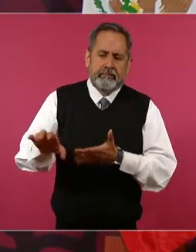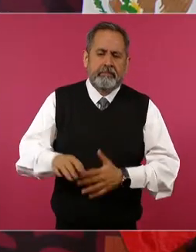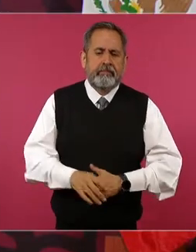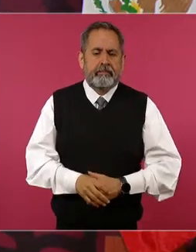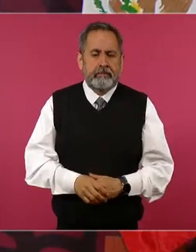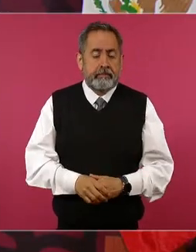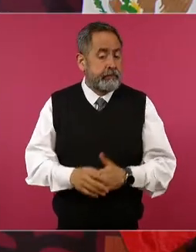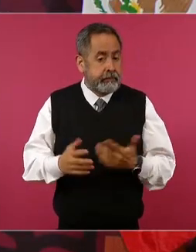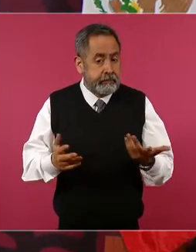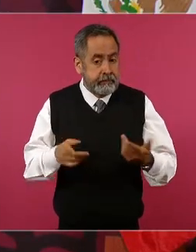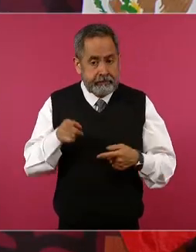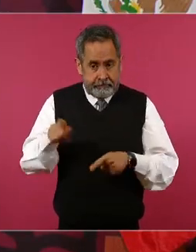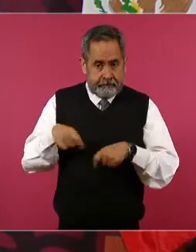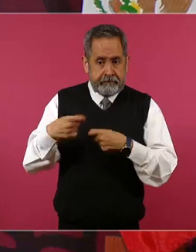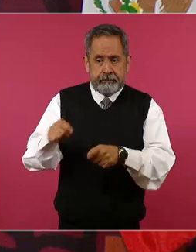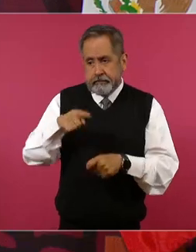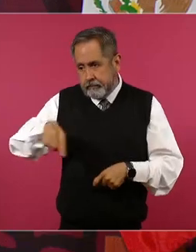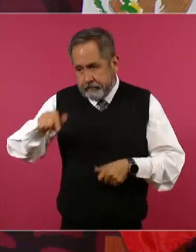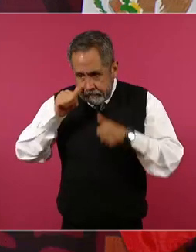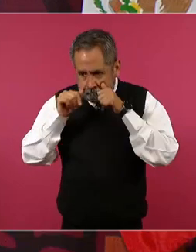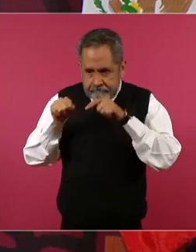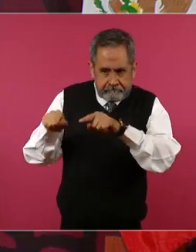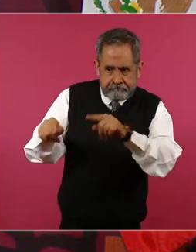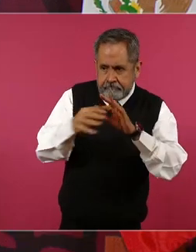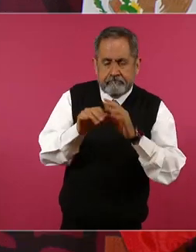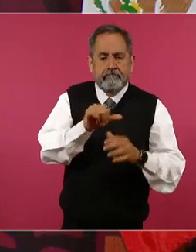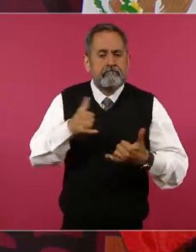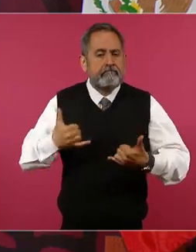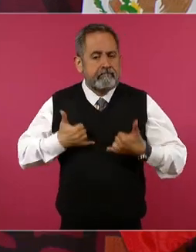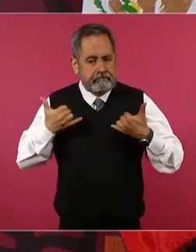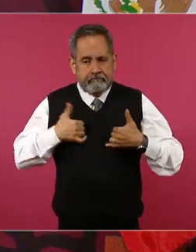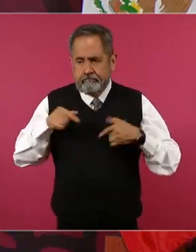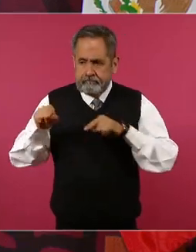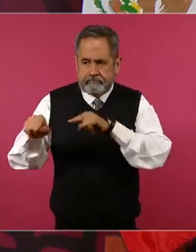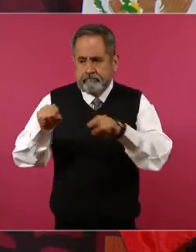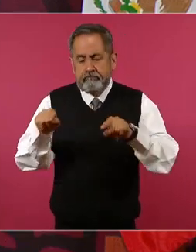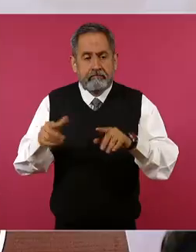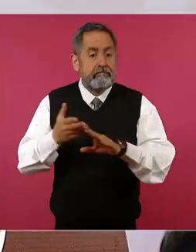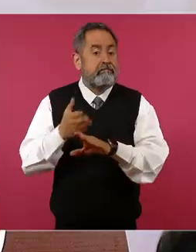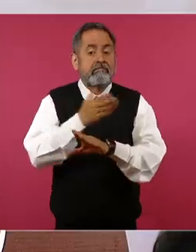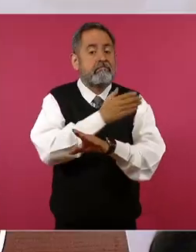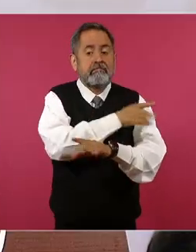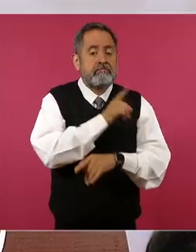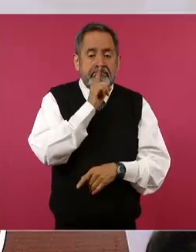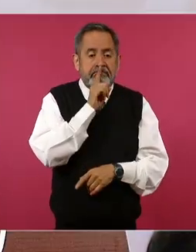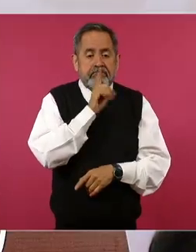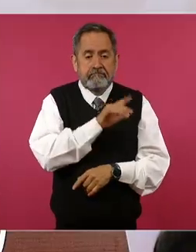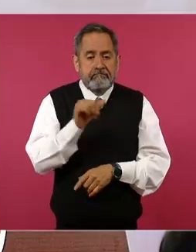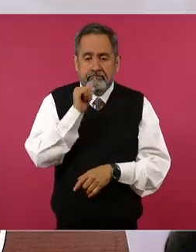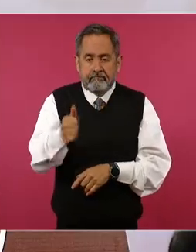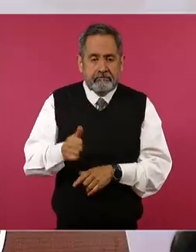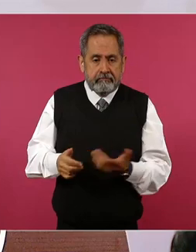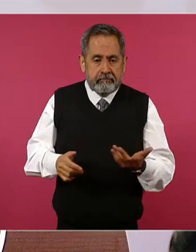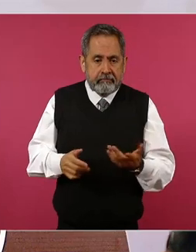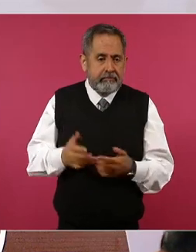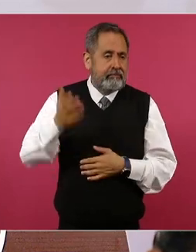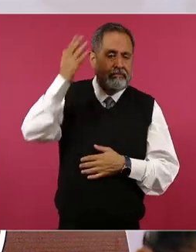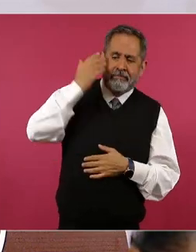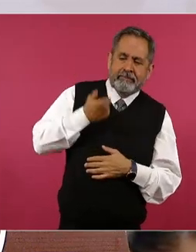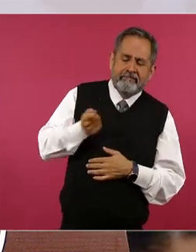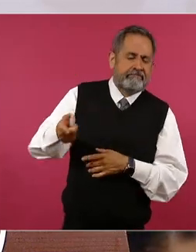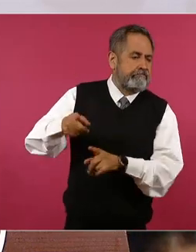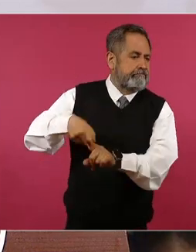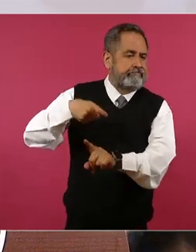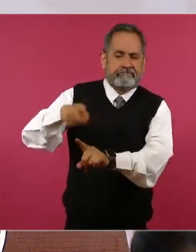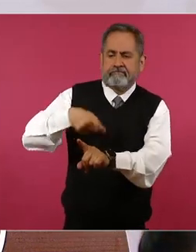porque le estamos dando atención especial a los jóvenes y antes lo que hacían era llamar los